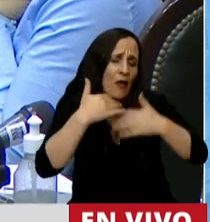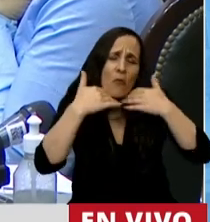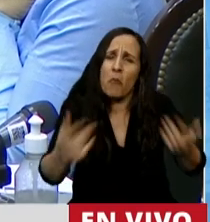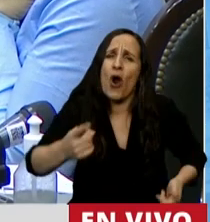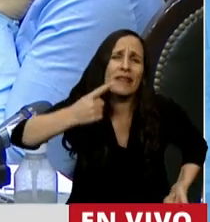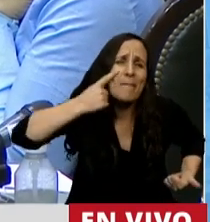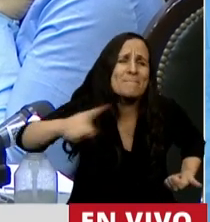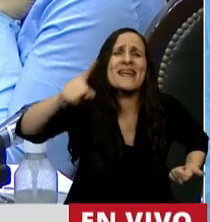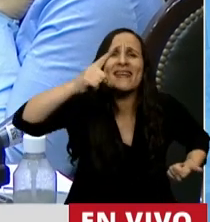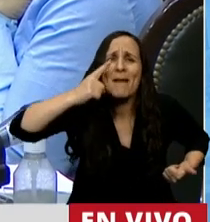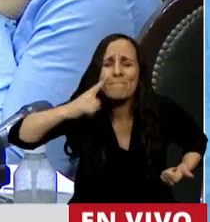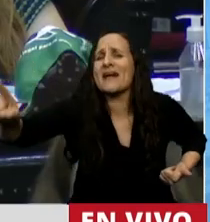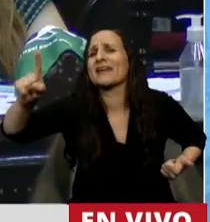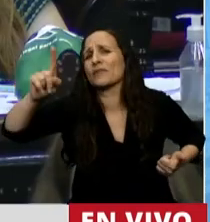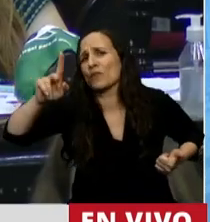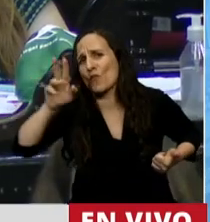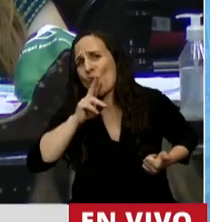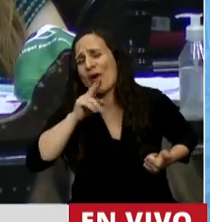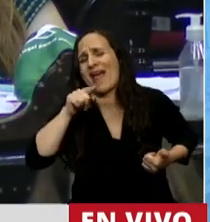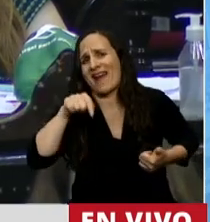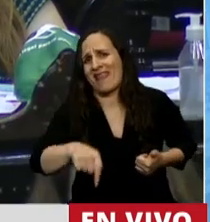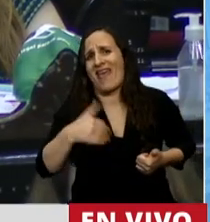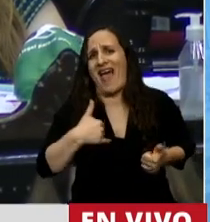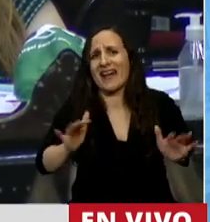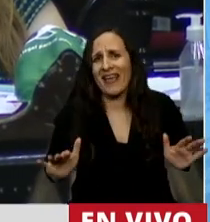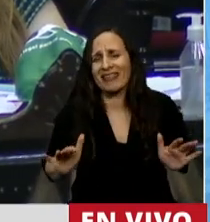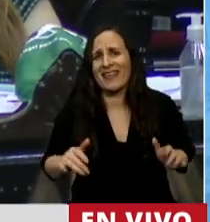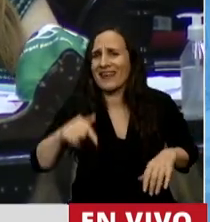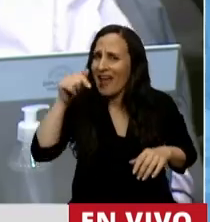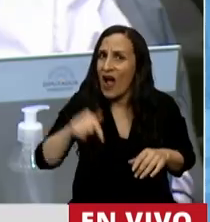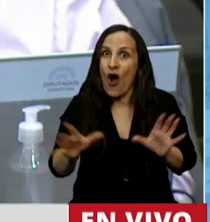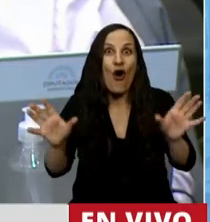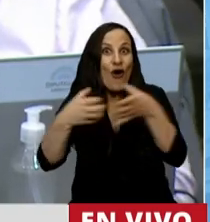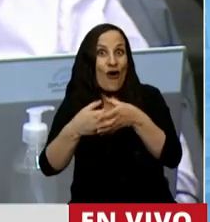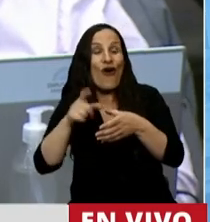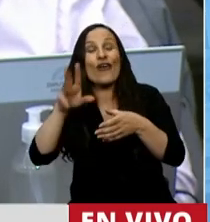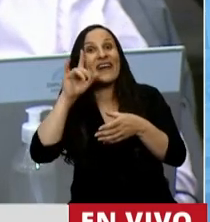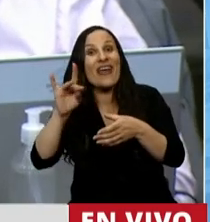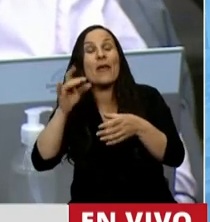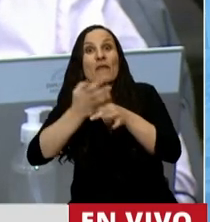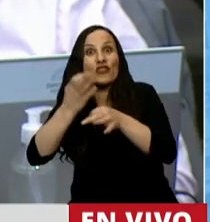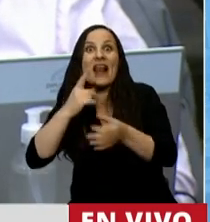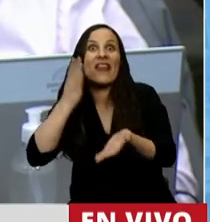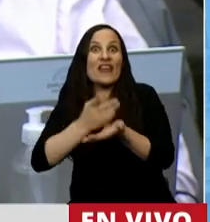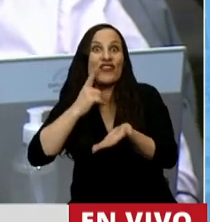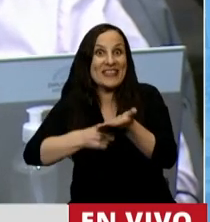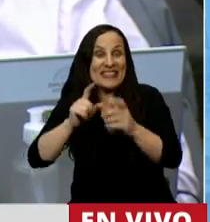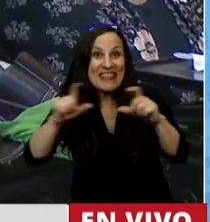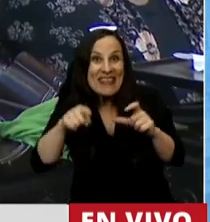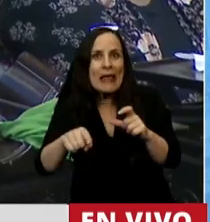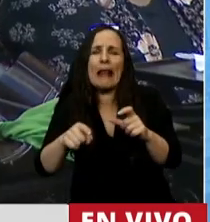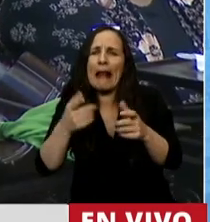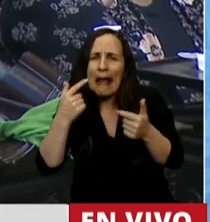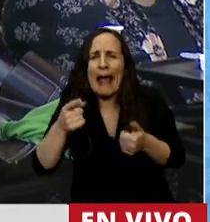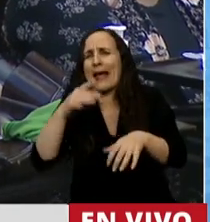miles, miles de mujeres en Argentina que hoy en la Red de Profesionales por el Derecho a Decidir, enfermeras,